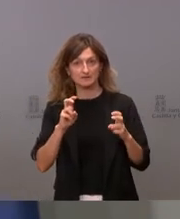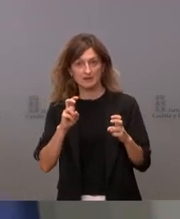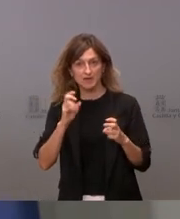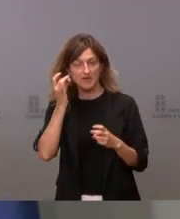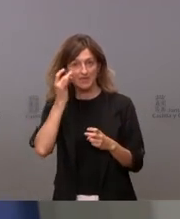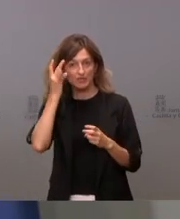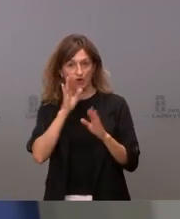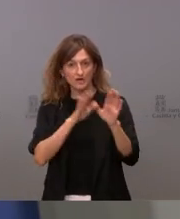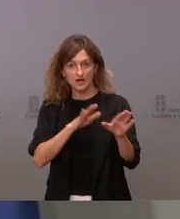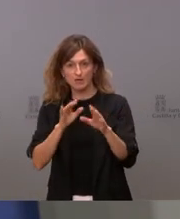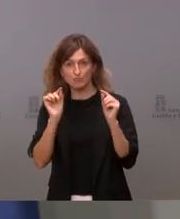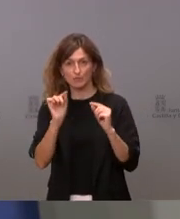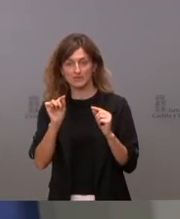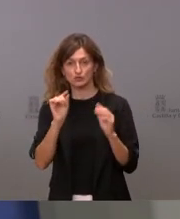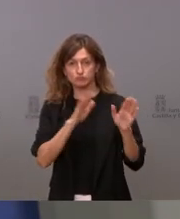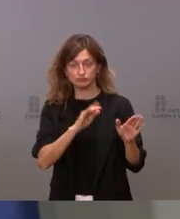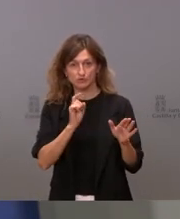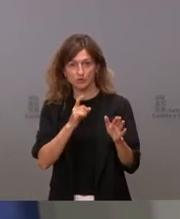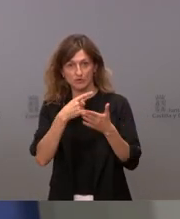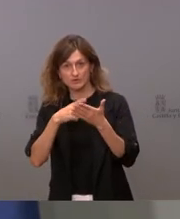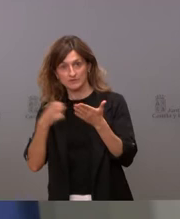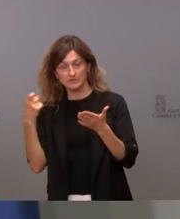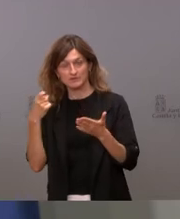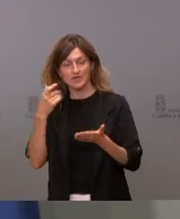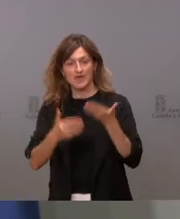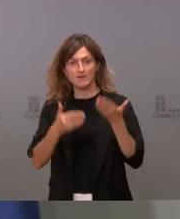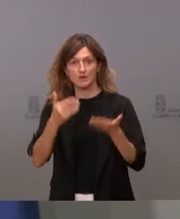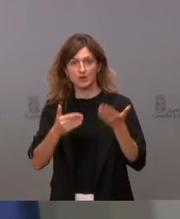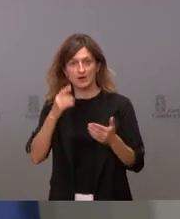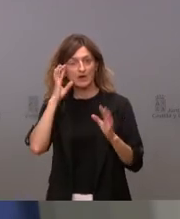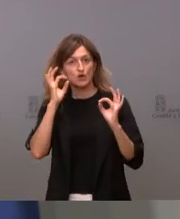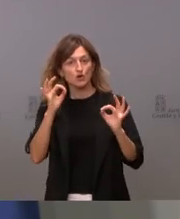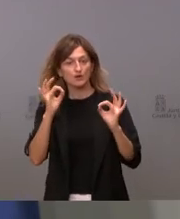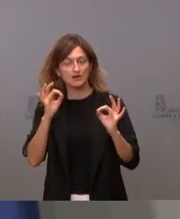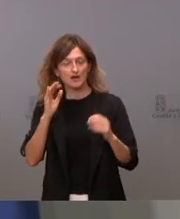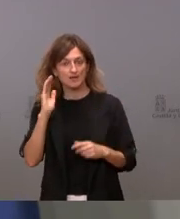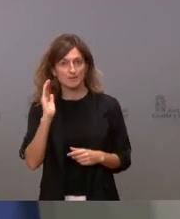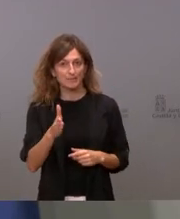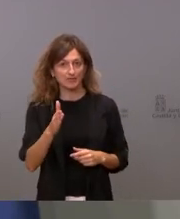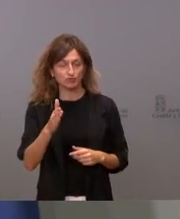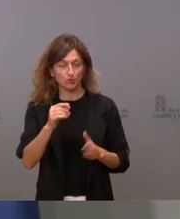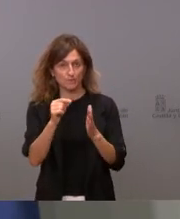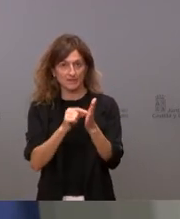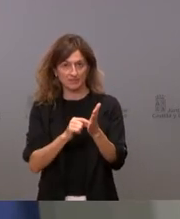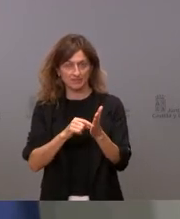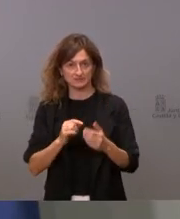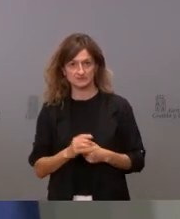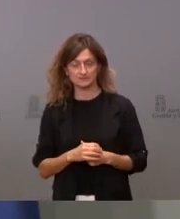ideológico del momento e intentar evaluar de manera racional el impacto de las medidas que se toman